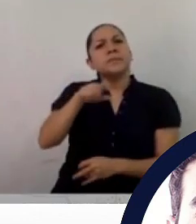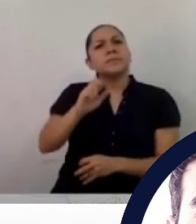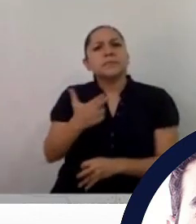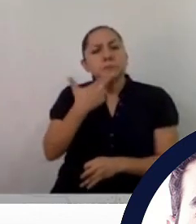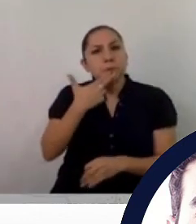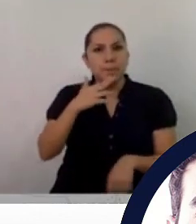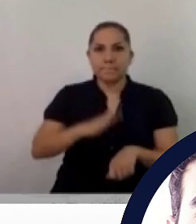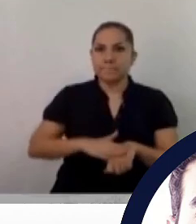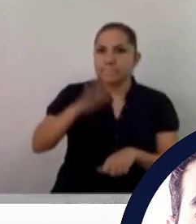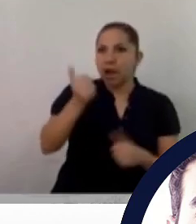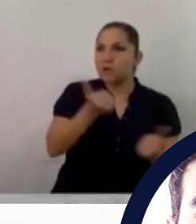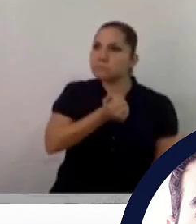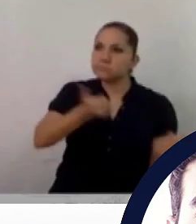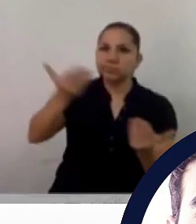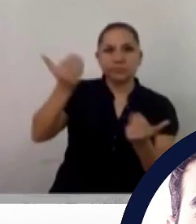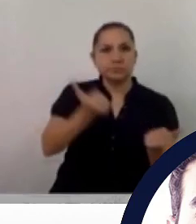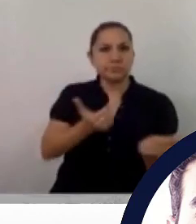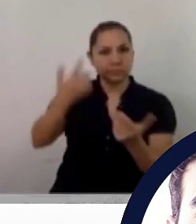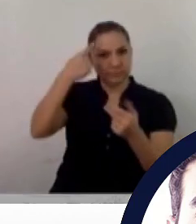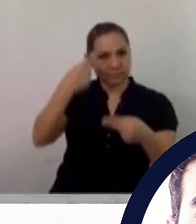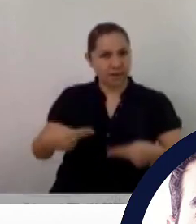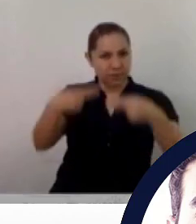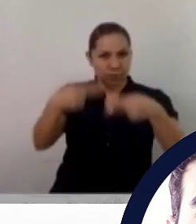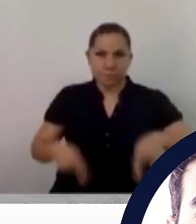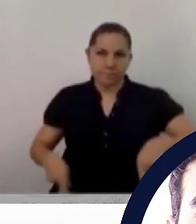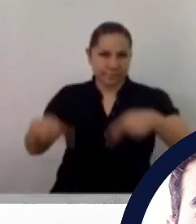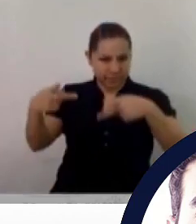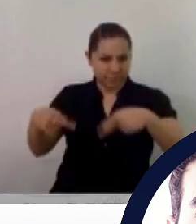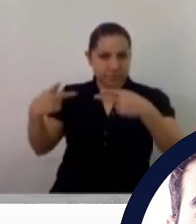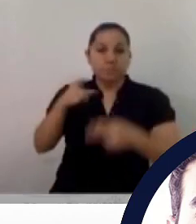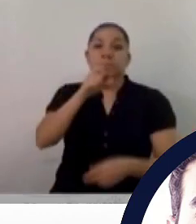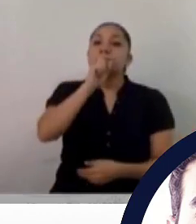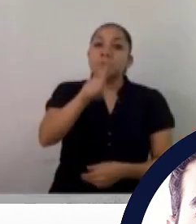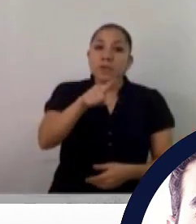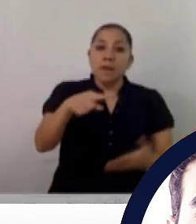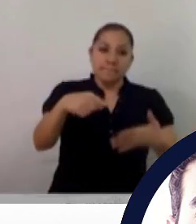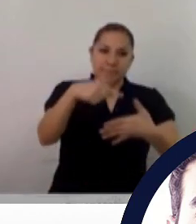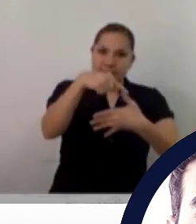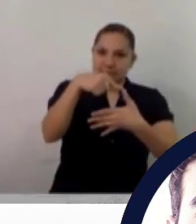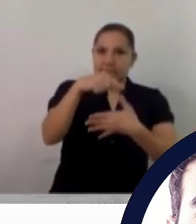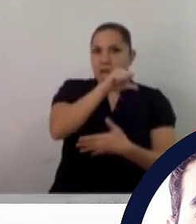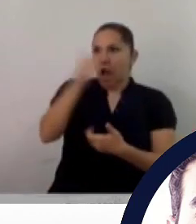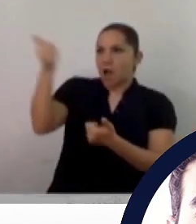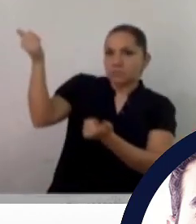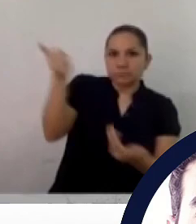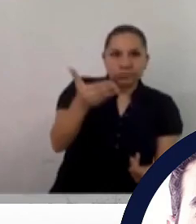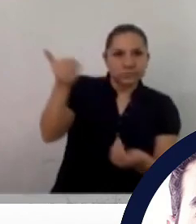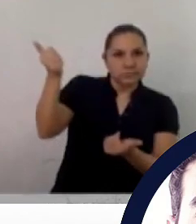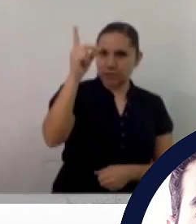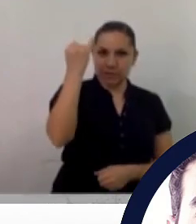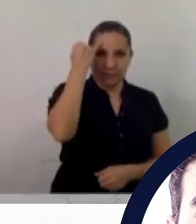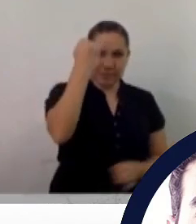Las relaciones internacionales, que son cómo te conectas con el turismo e